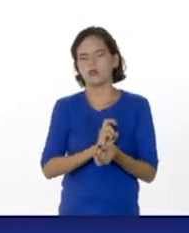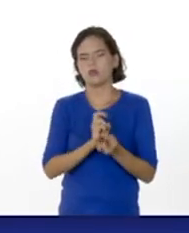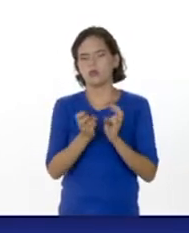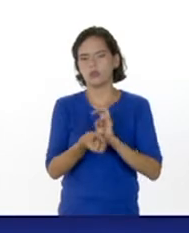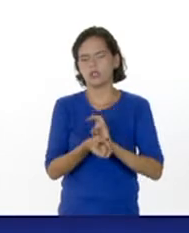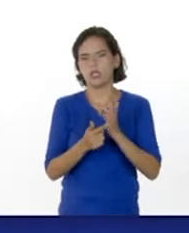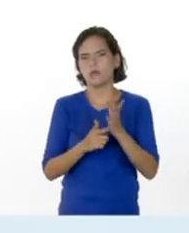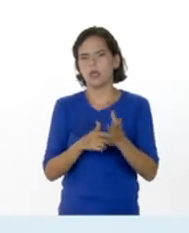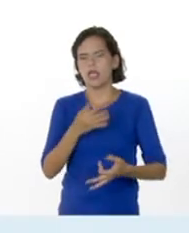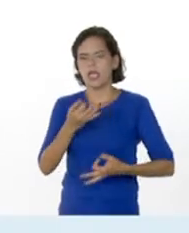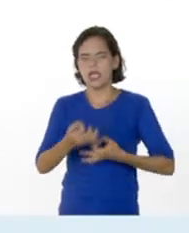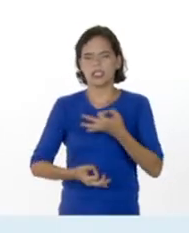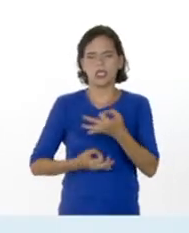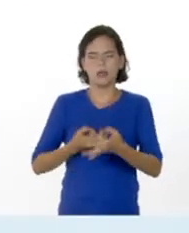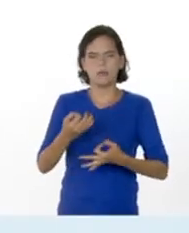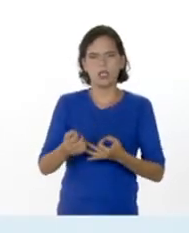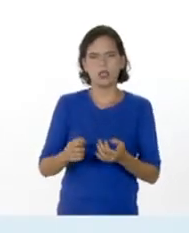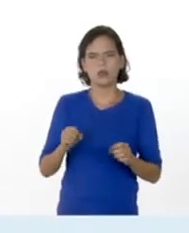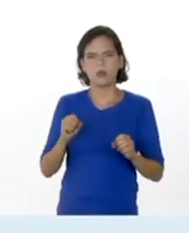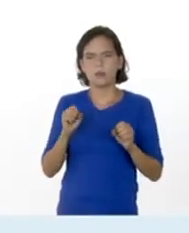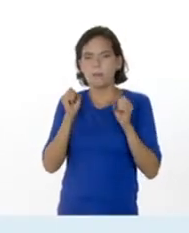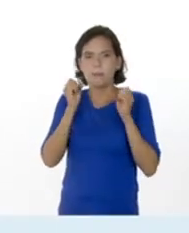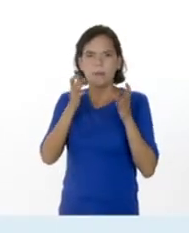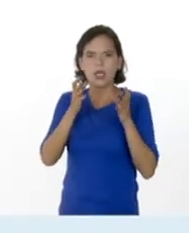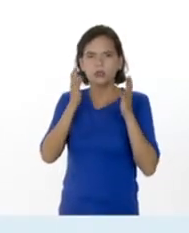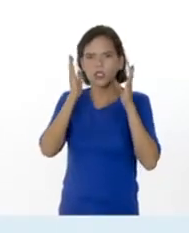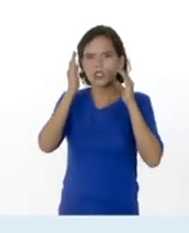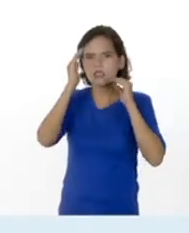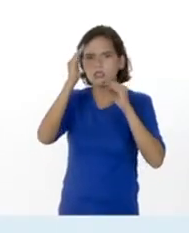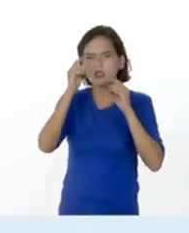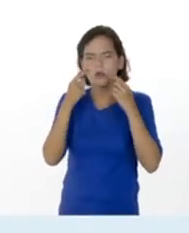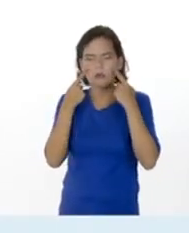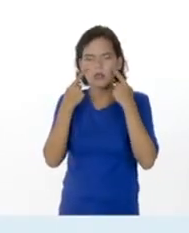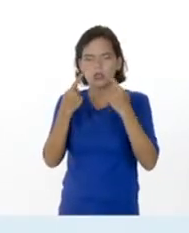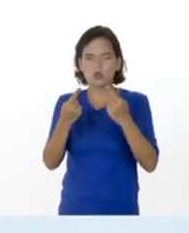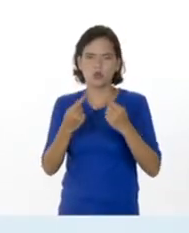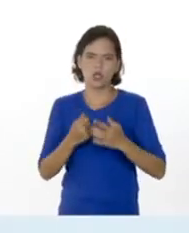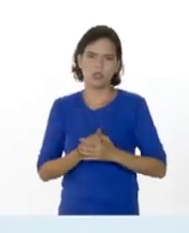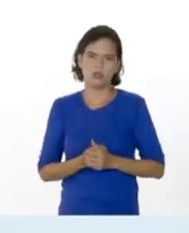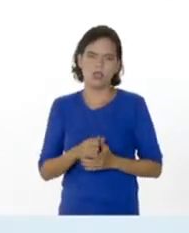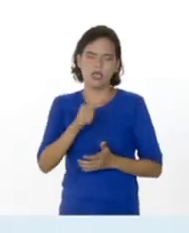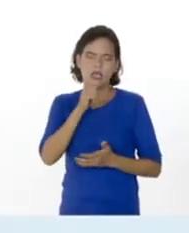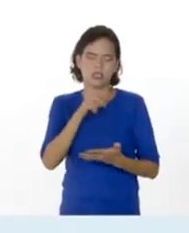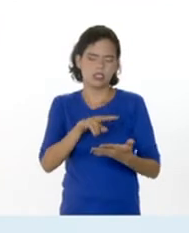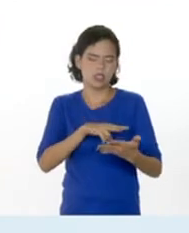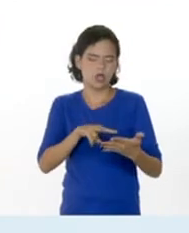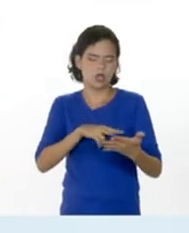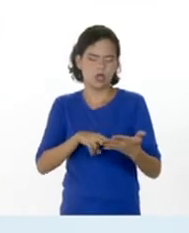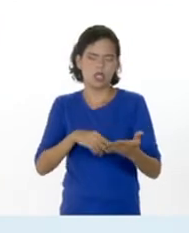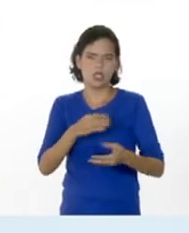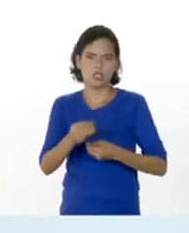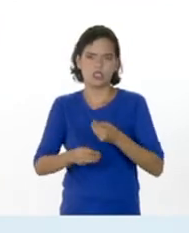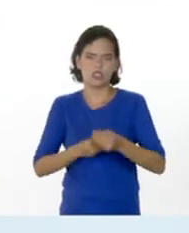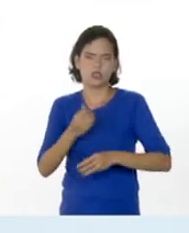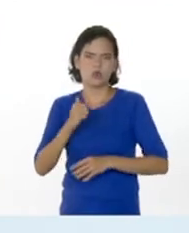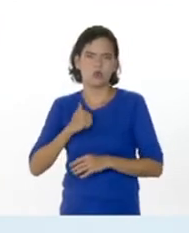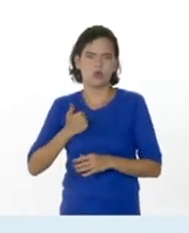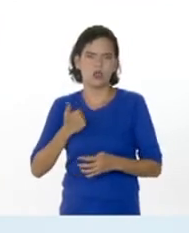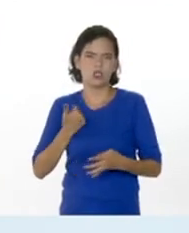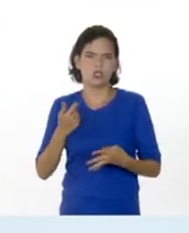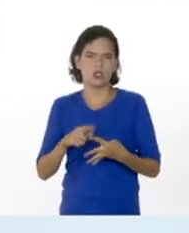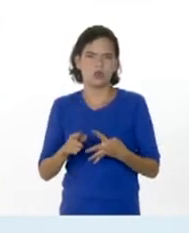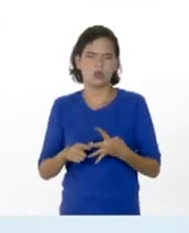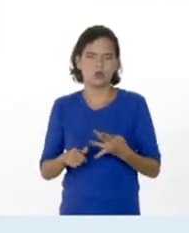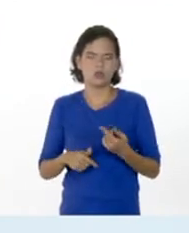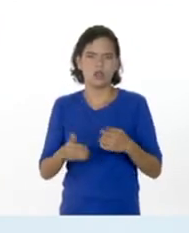generar un impacto visual y llamar a quien lo lee a tomar una acción. Antes de continuar con el contenido y con